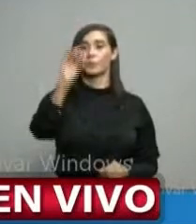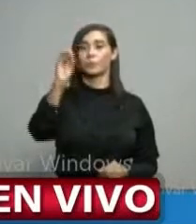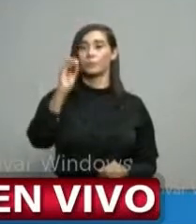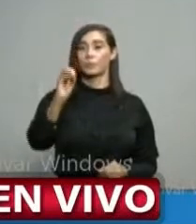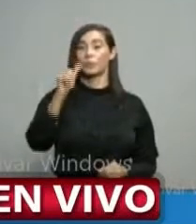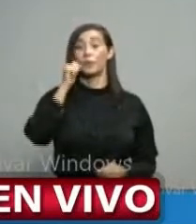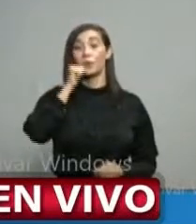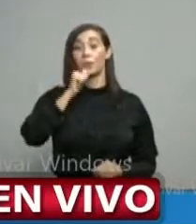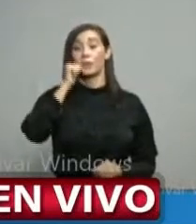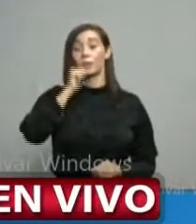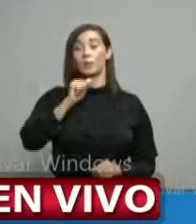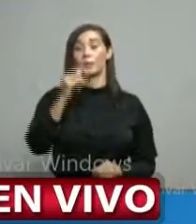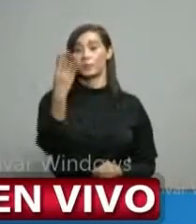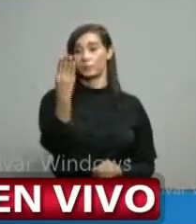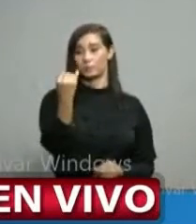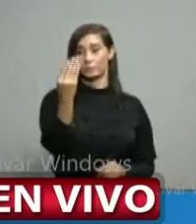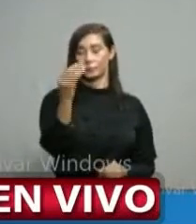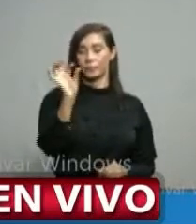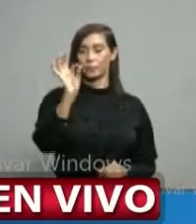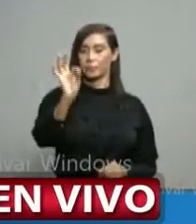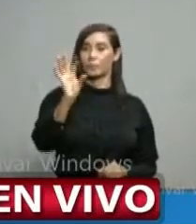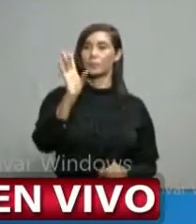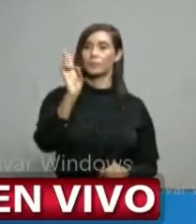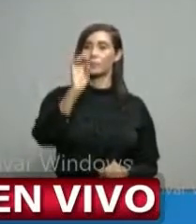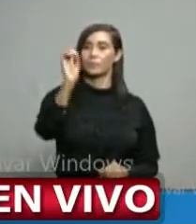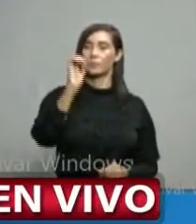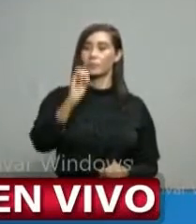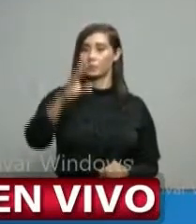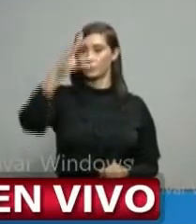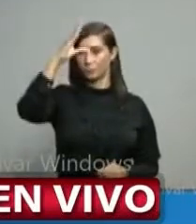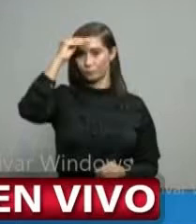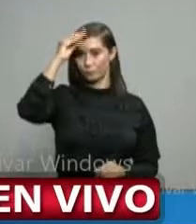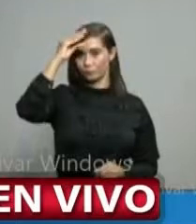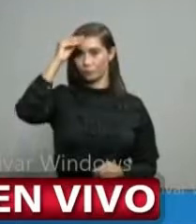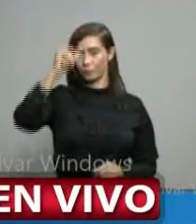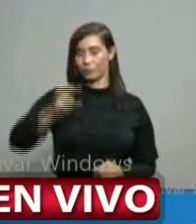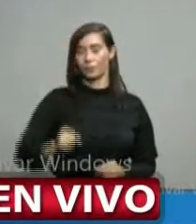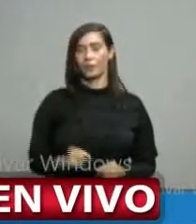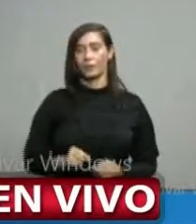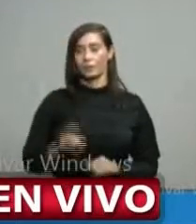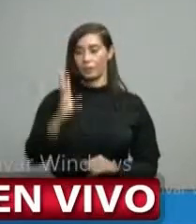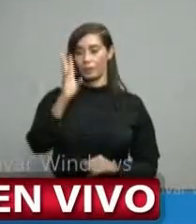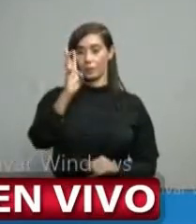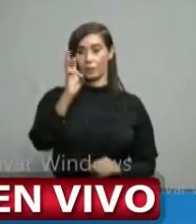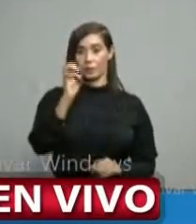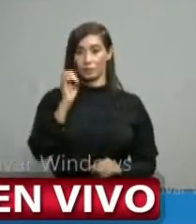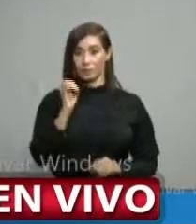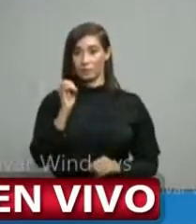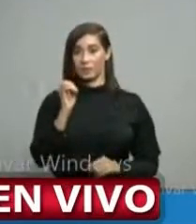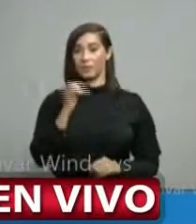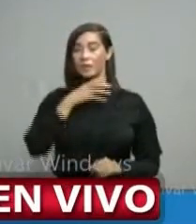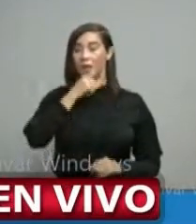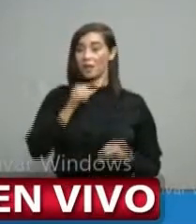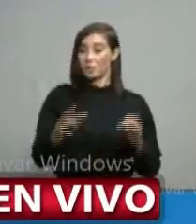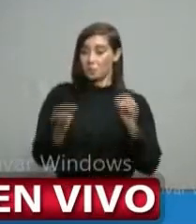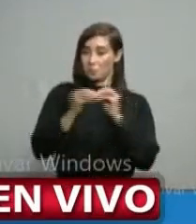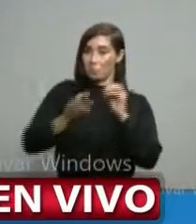% femenino, 14.7% masculino, de 60 o más,